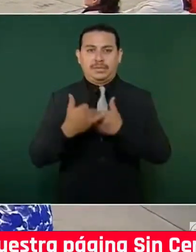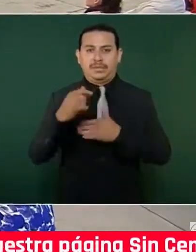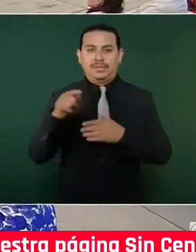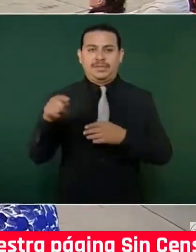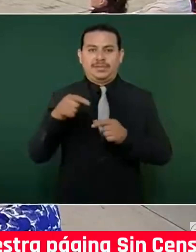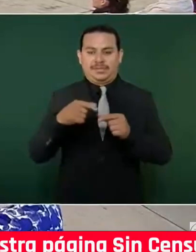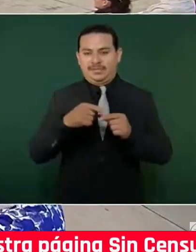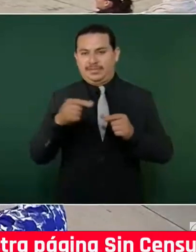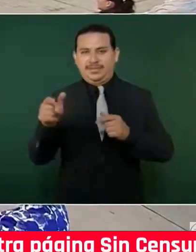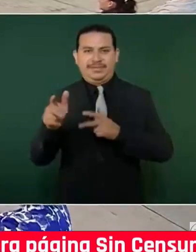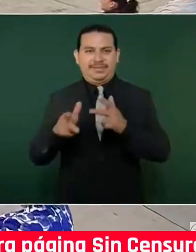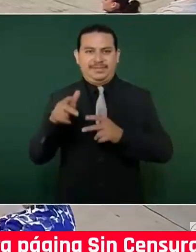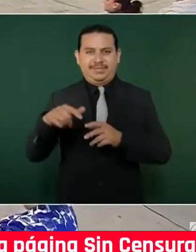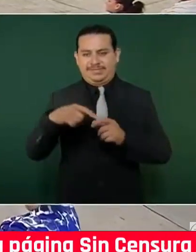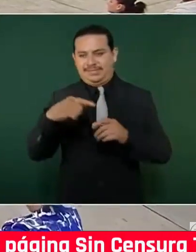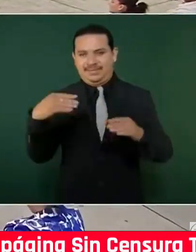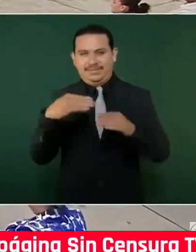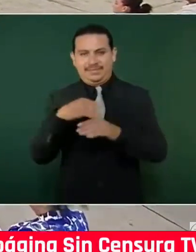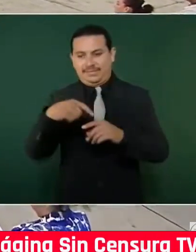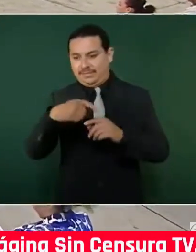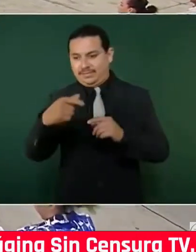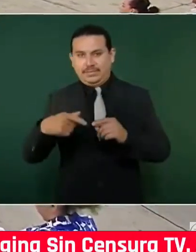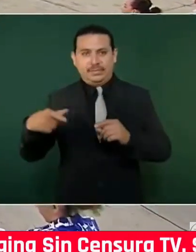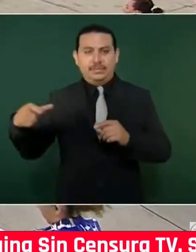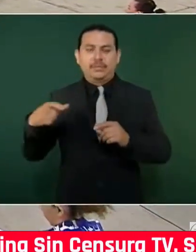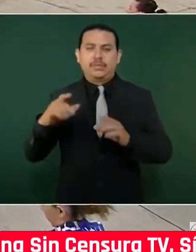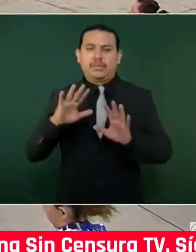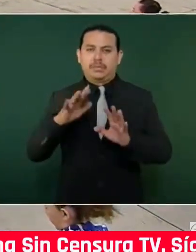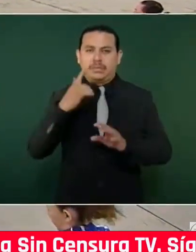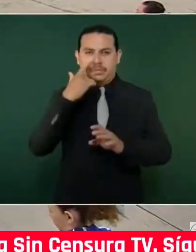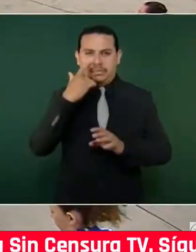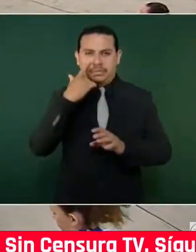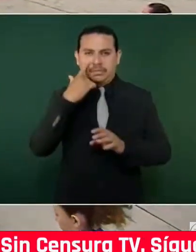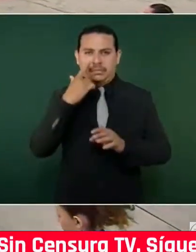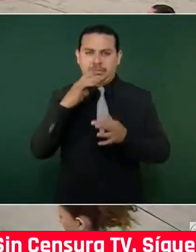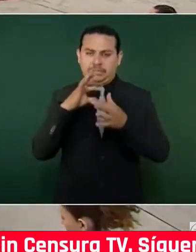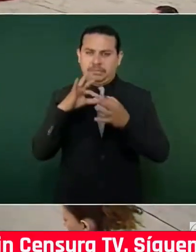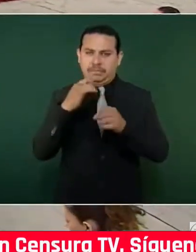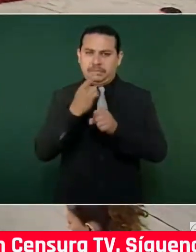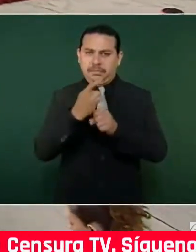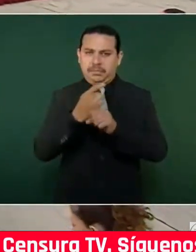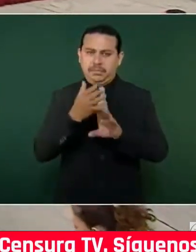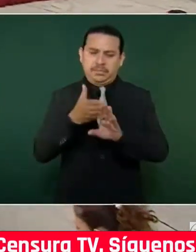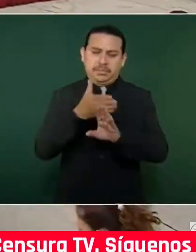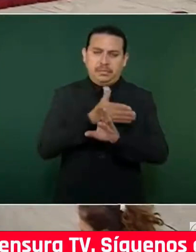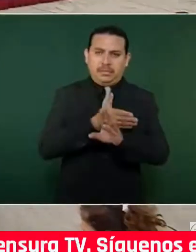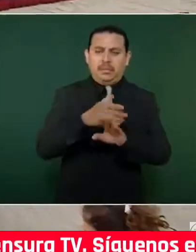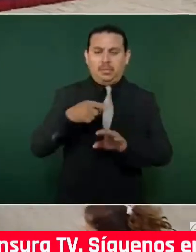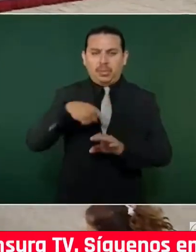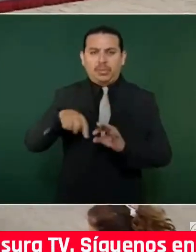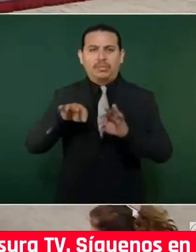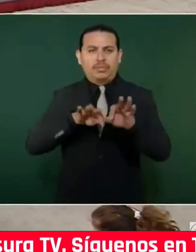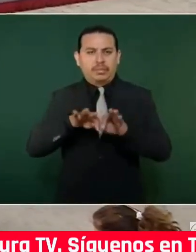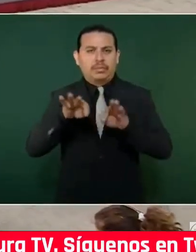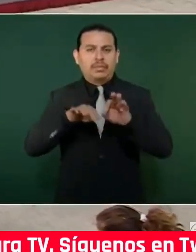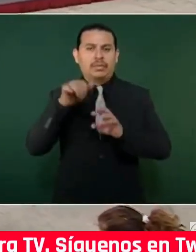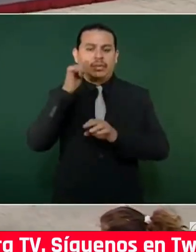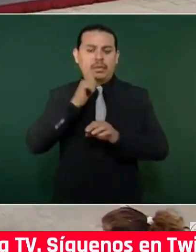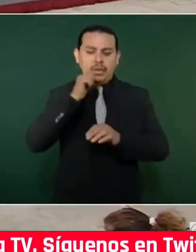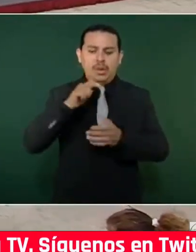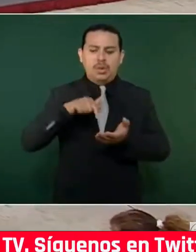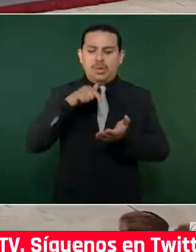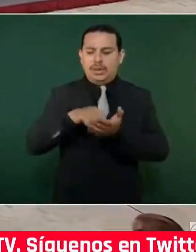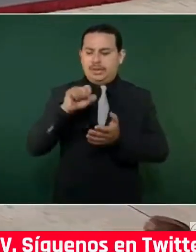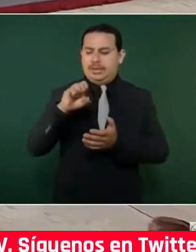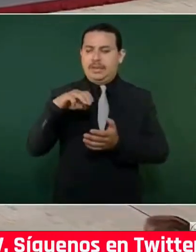del Istmo de Tehuantepec, queremos presentarles un programa que venimos realizando de la Secretaría